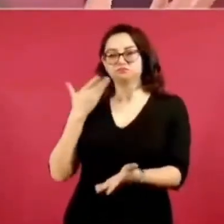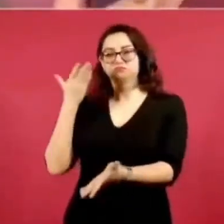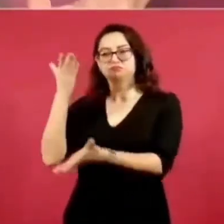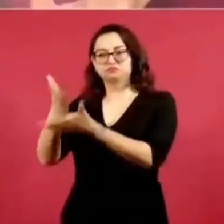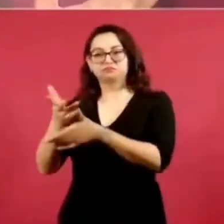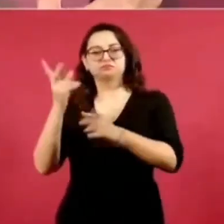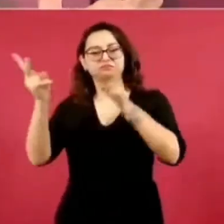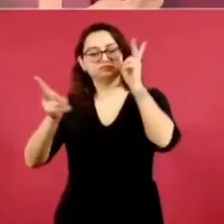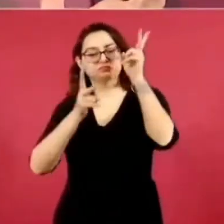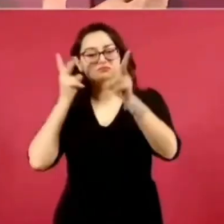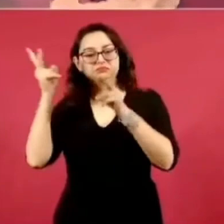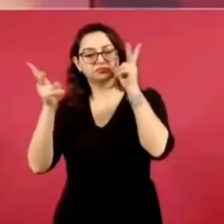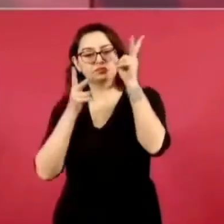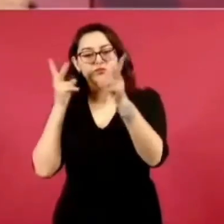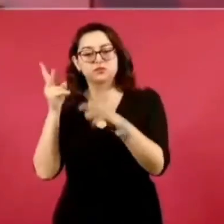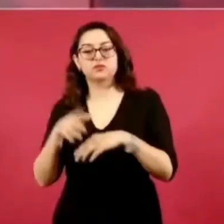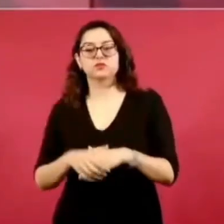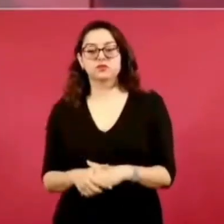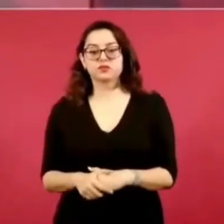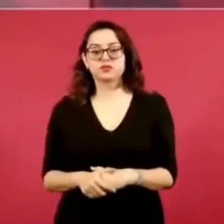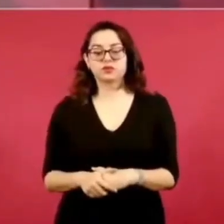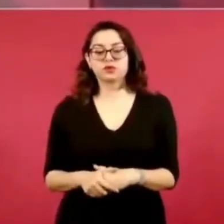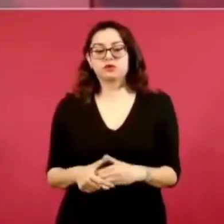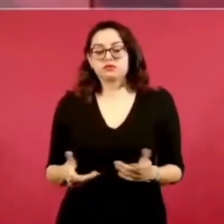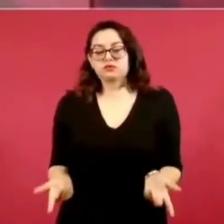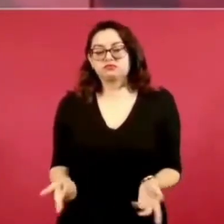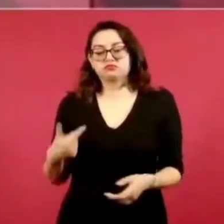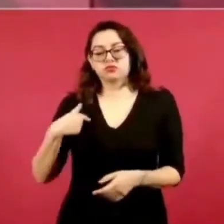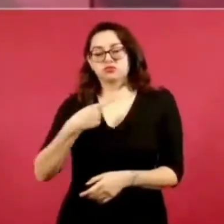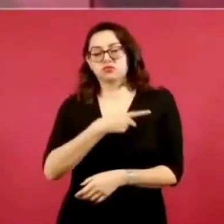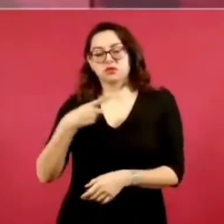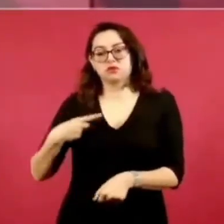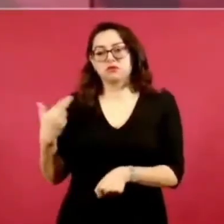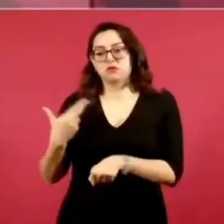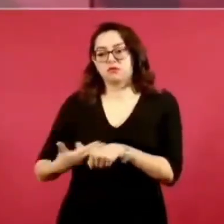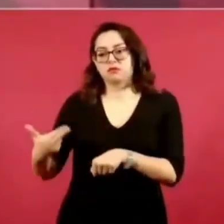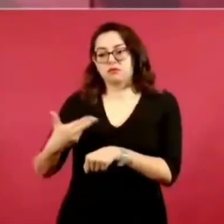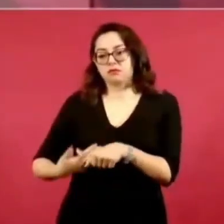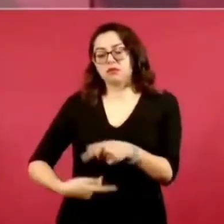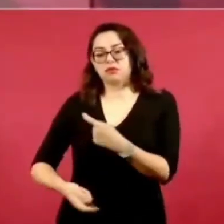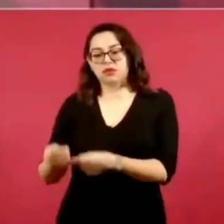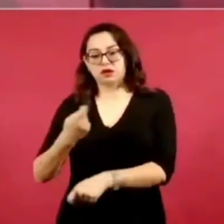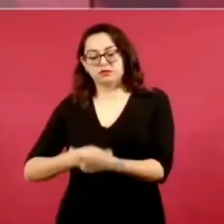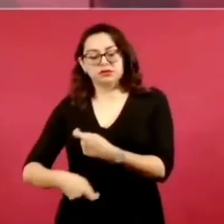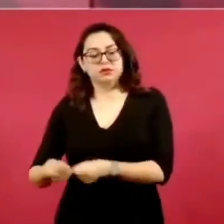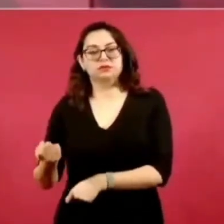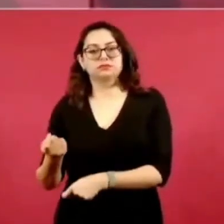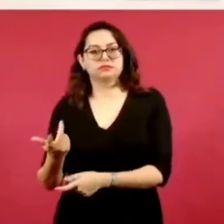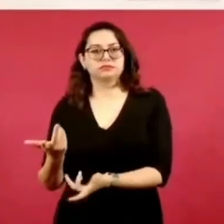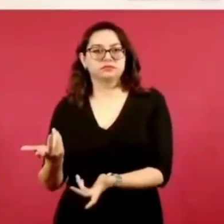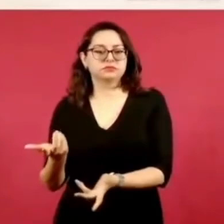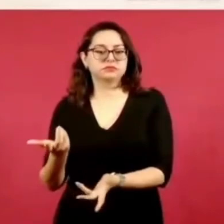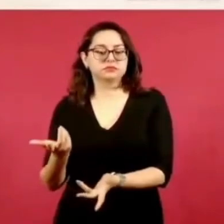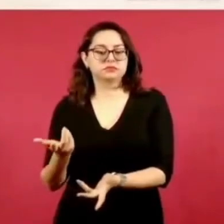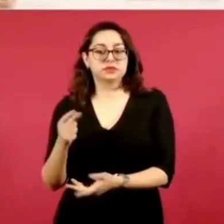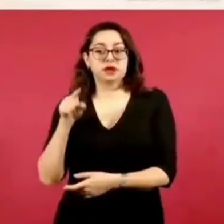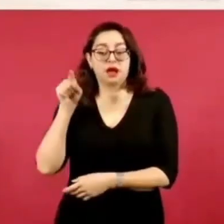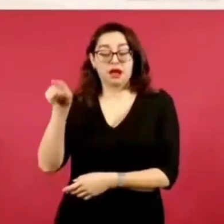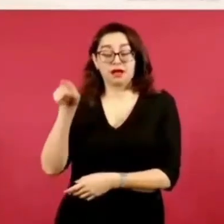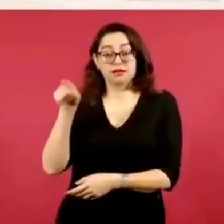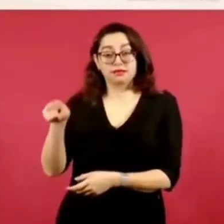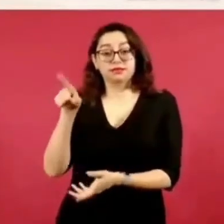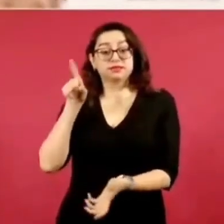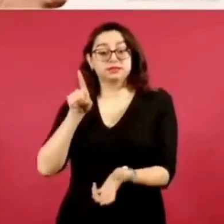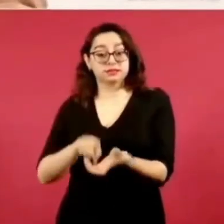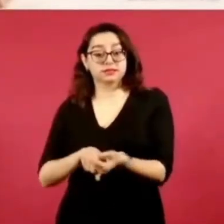y se hacían trámites para ayudar a la gente y el encargado